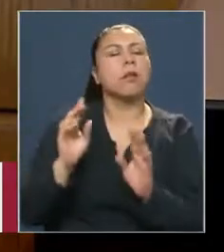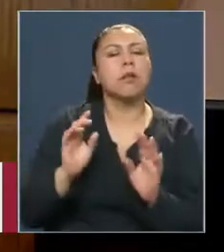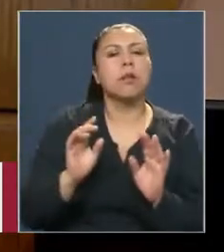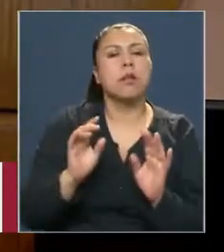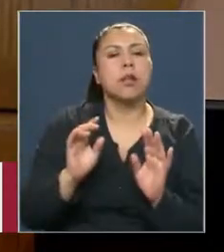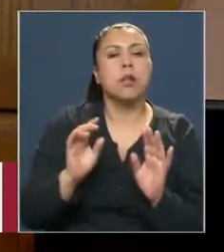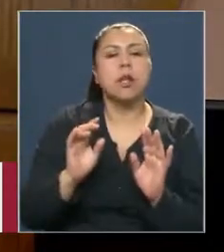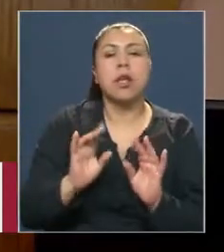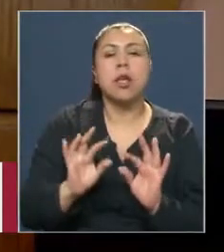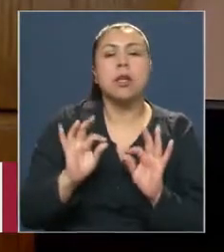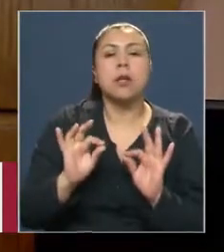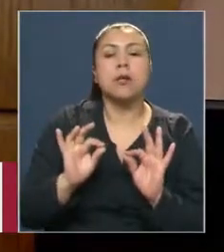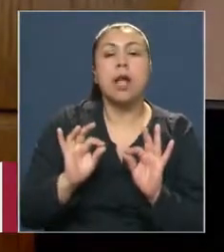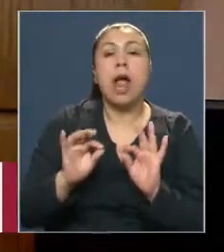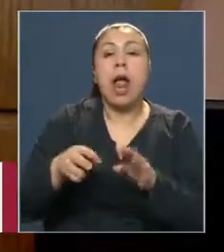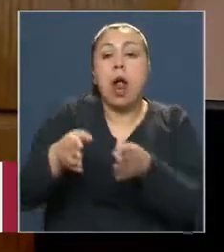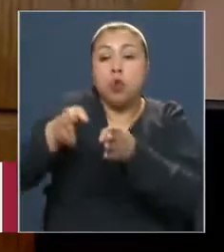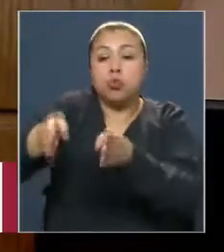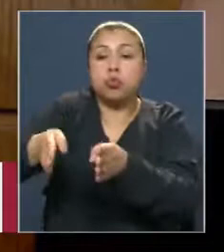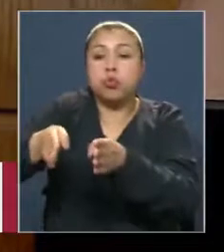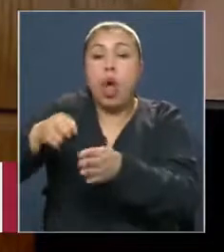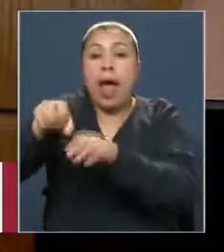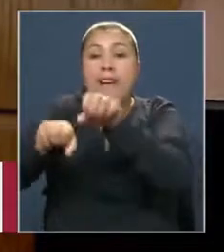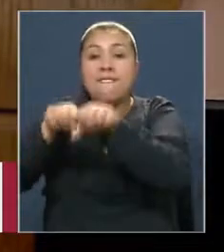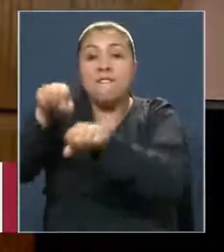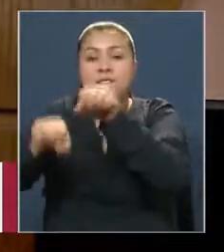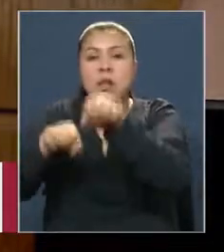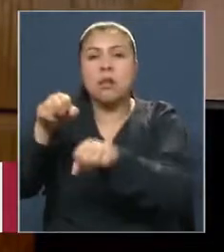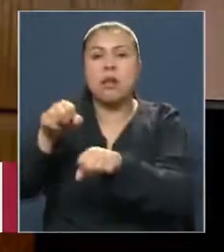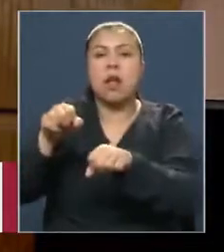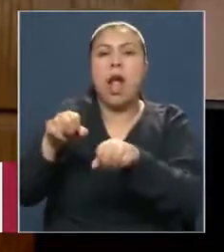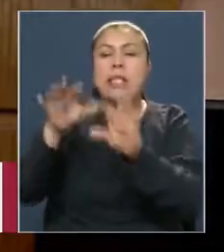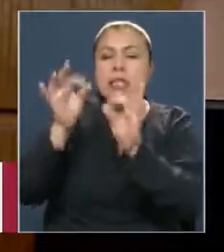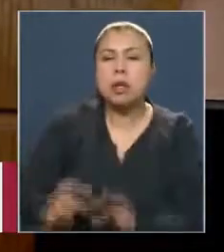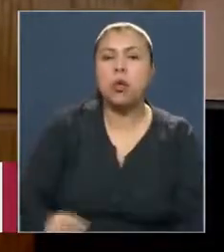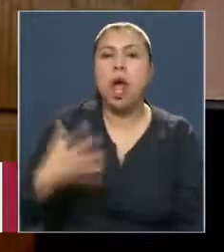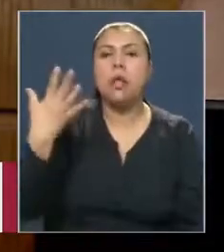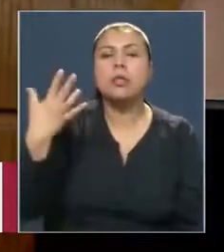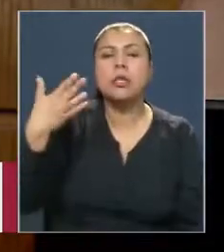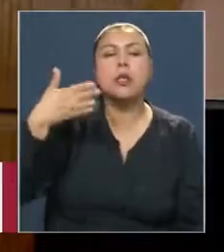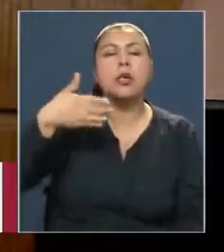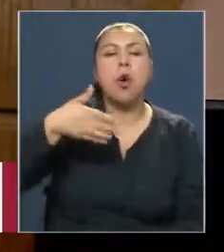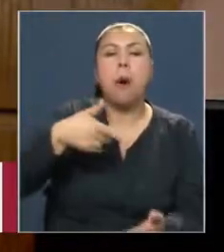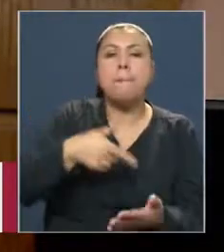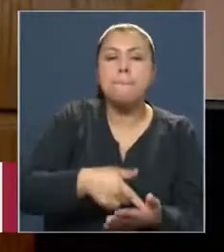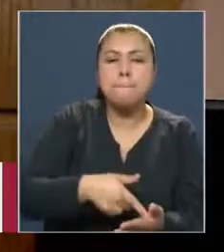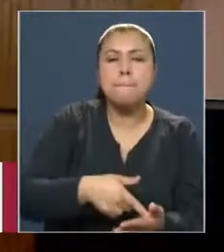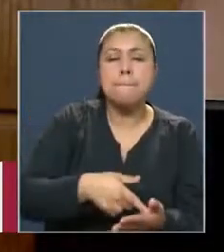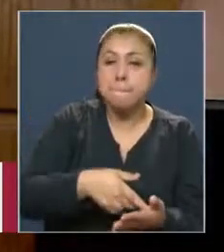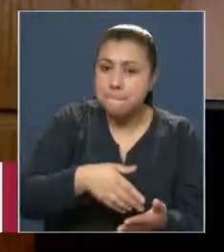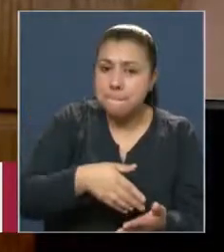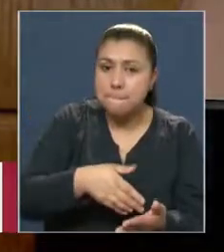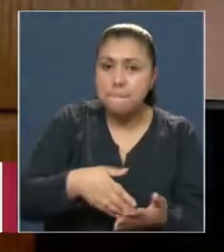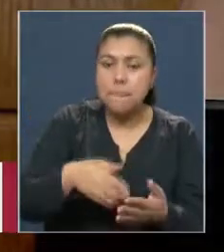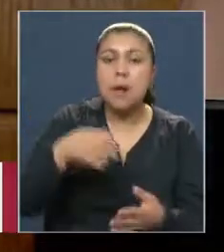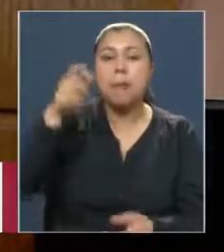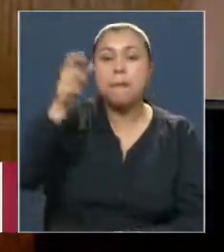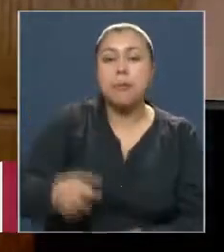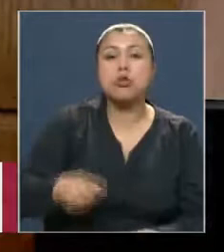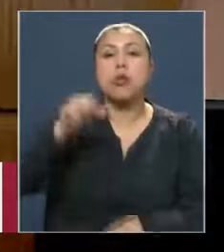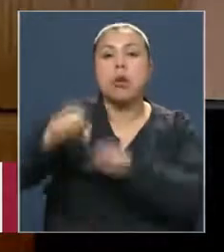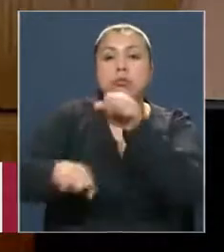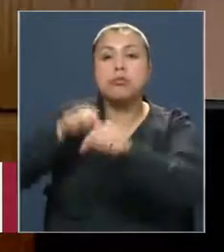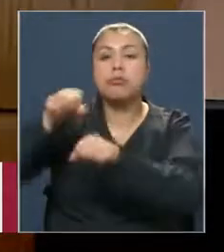ciclovías que le den seguridad a los más de 5.000 ciclistas que hacen uso de esta ruta de